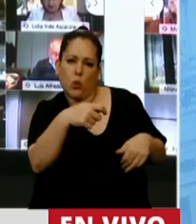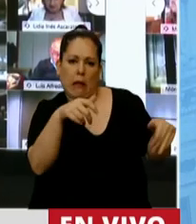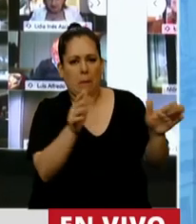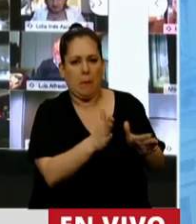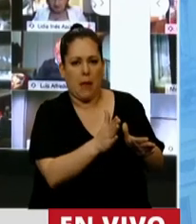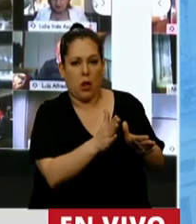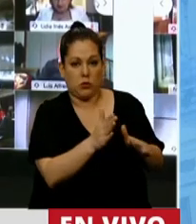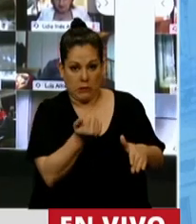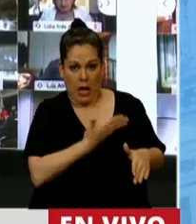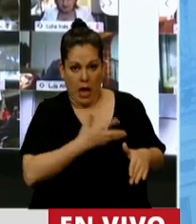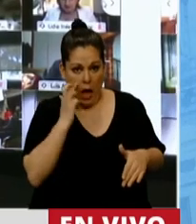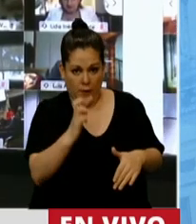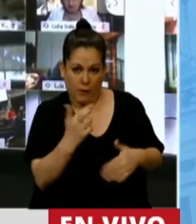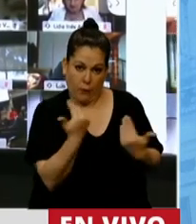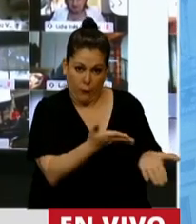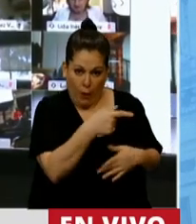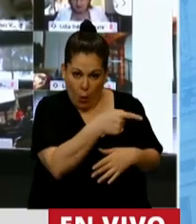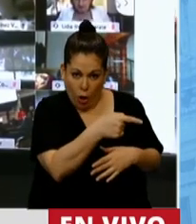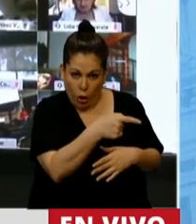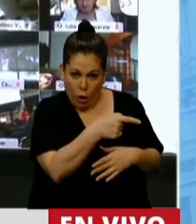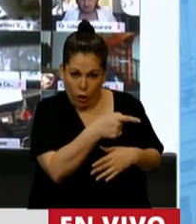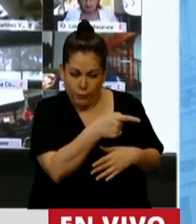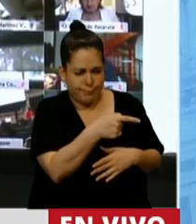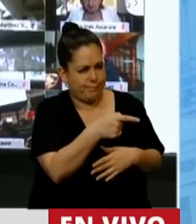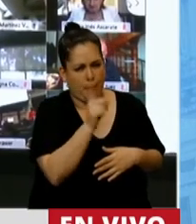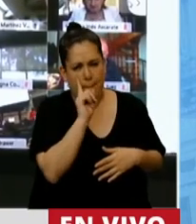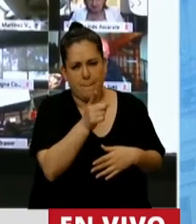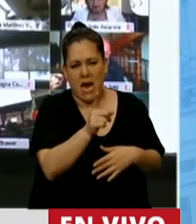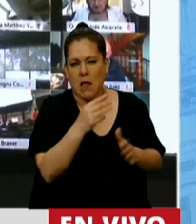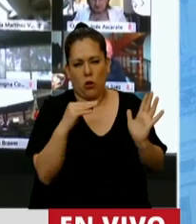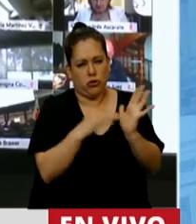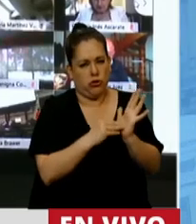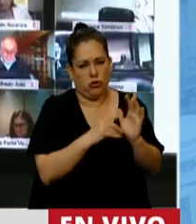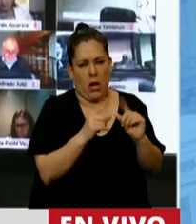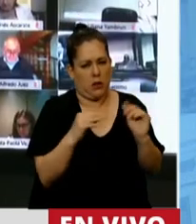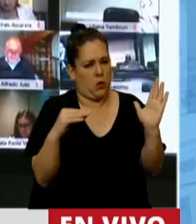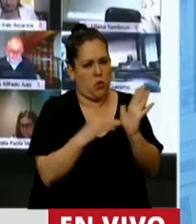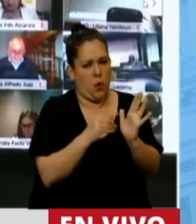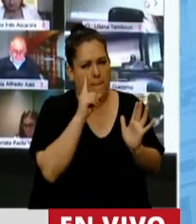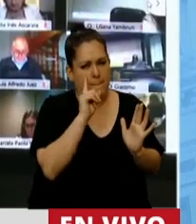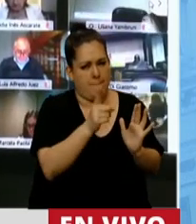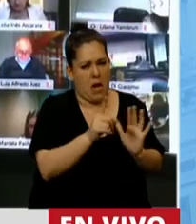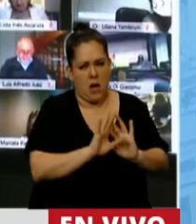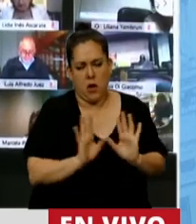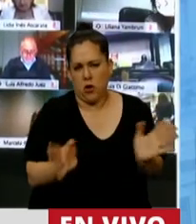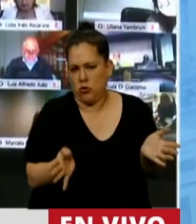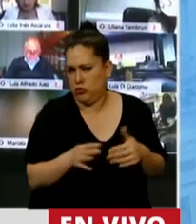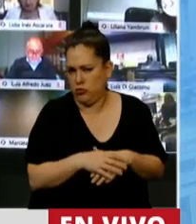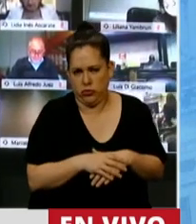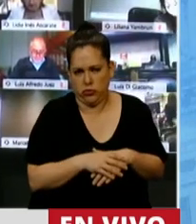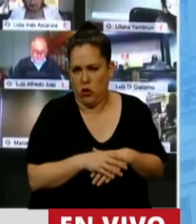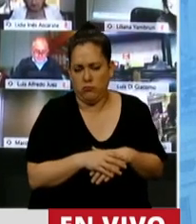La FIP, a su solo criterio, muy peligrosa esta cláusula, una delegación de facultades